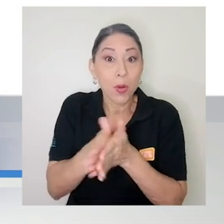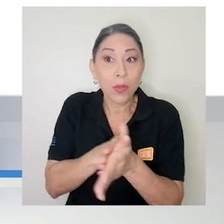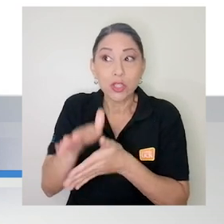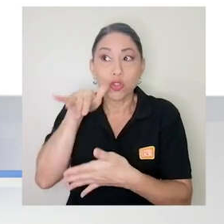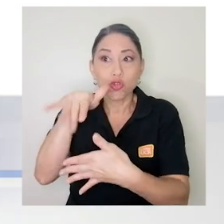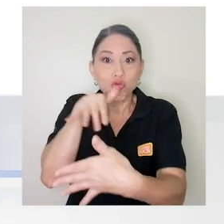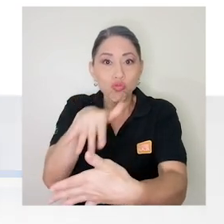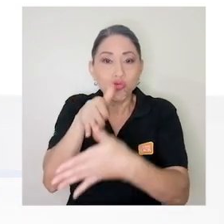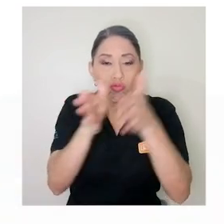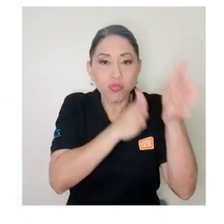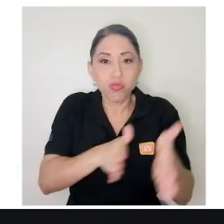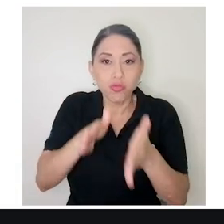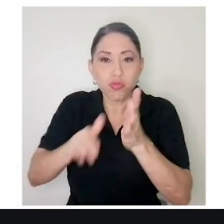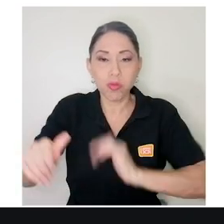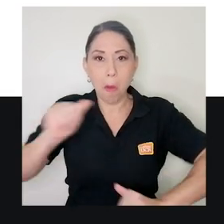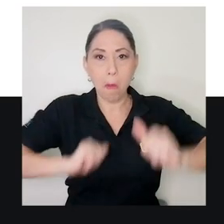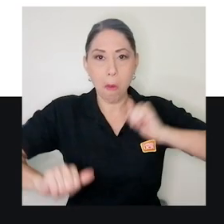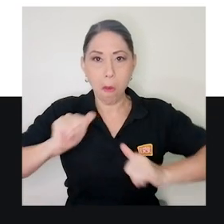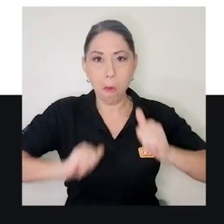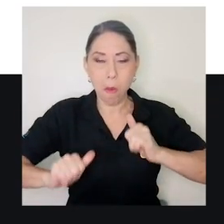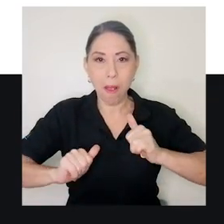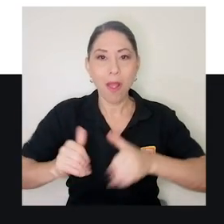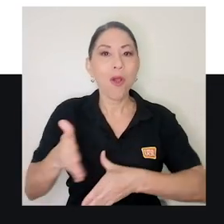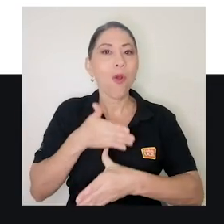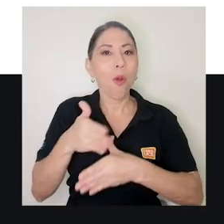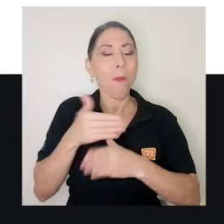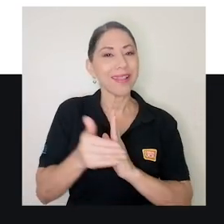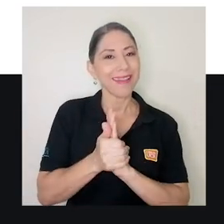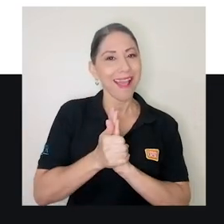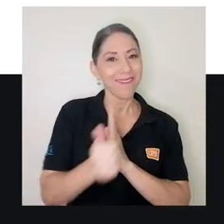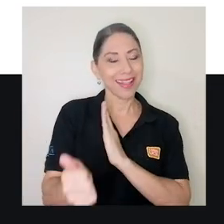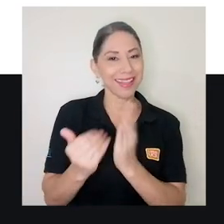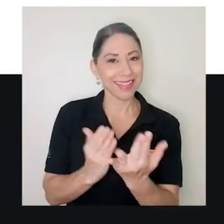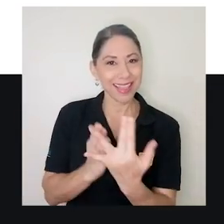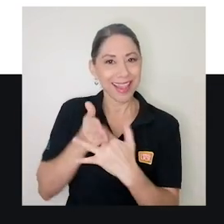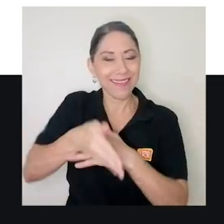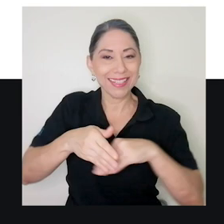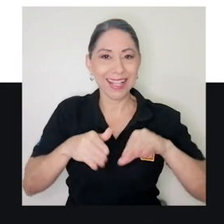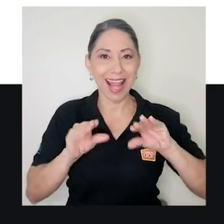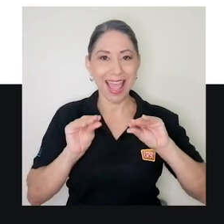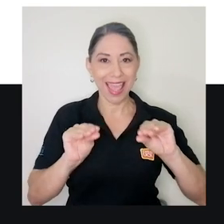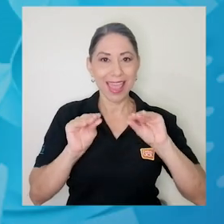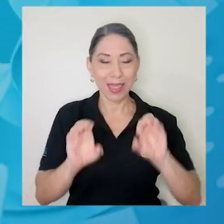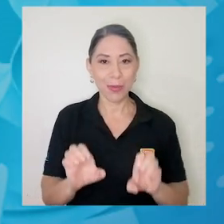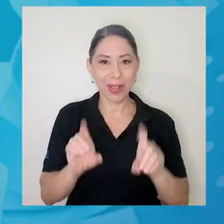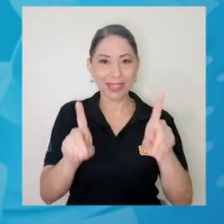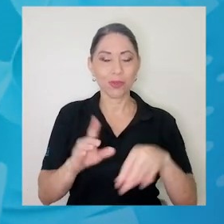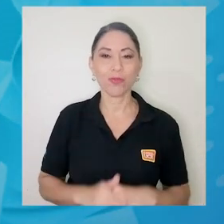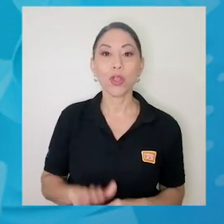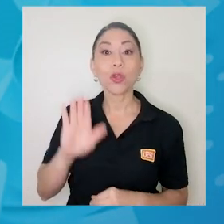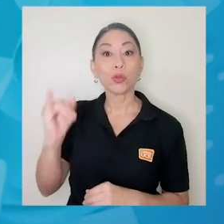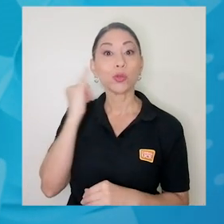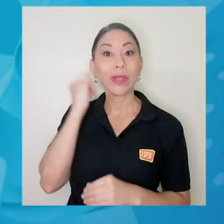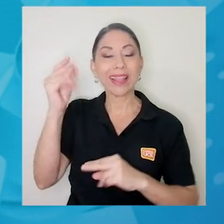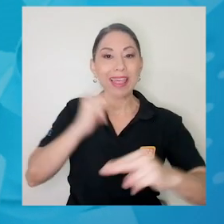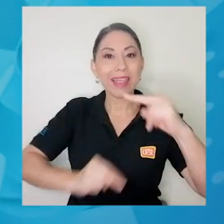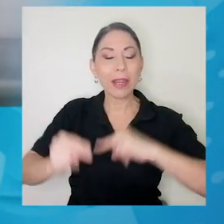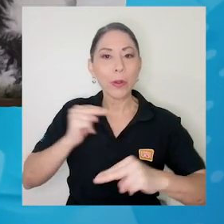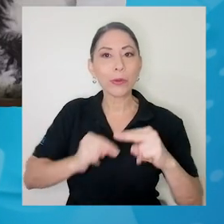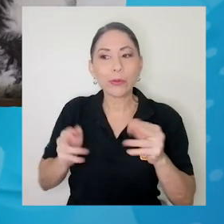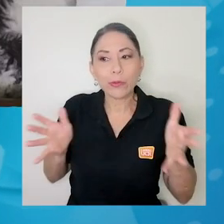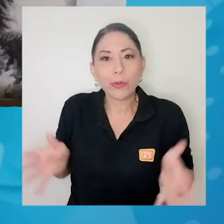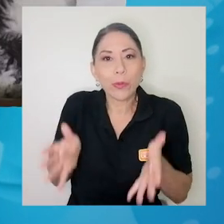académica en artes dramáticas para compartir sus habilidades a través de la educación. Su idea de negocio fue